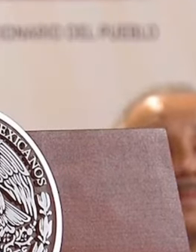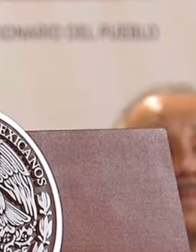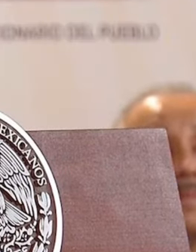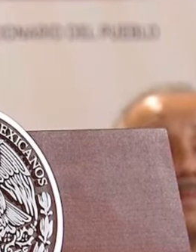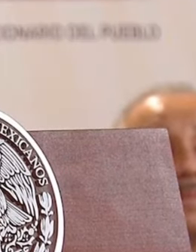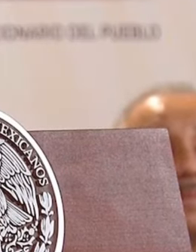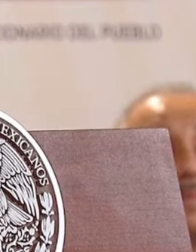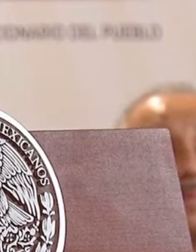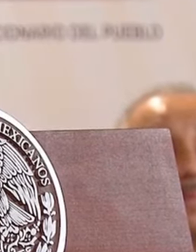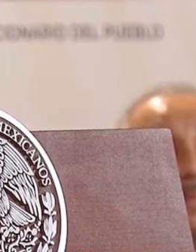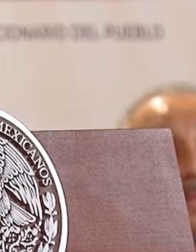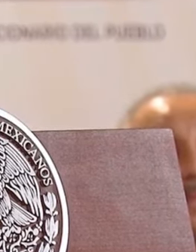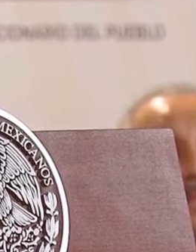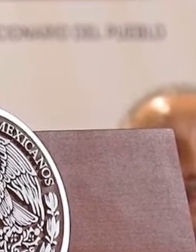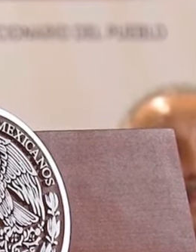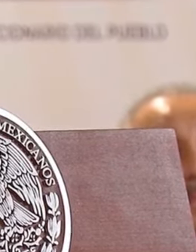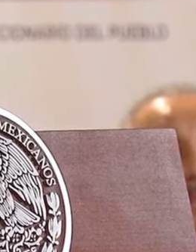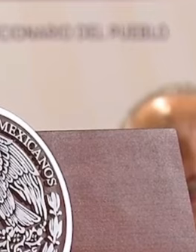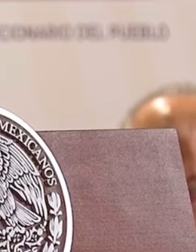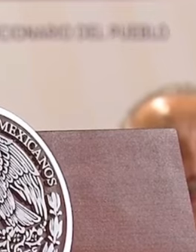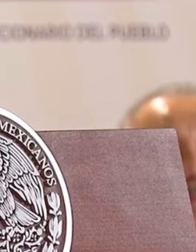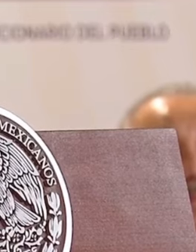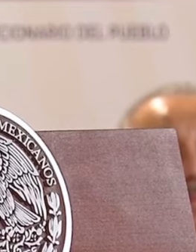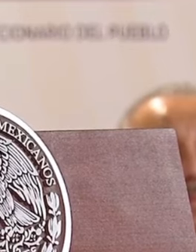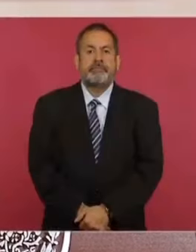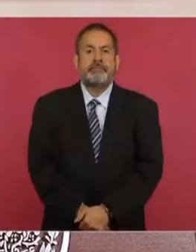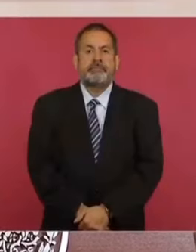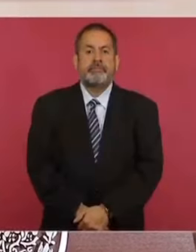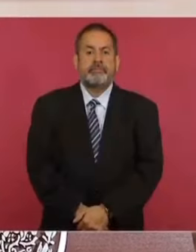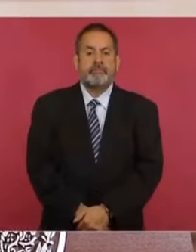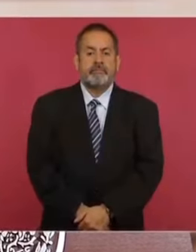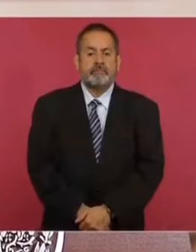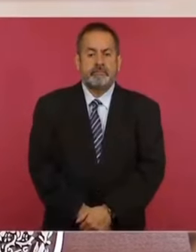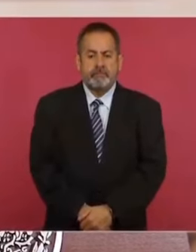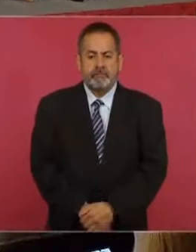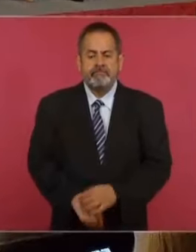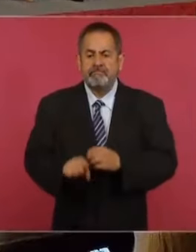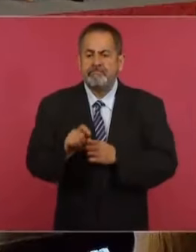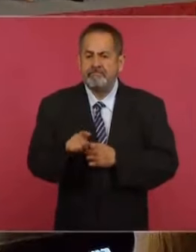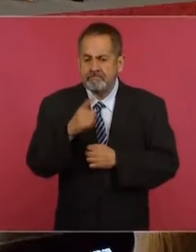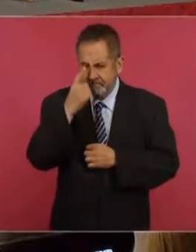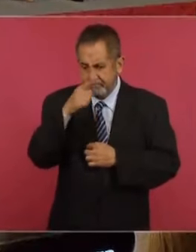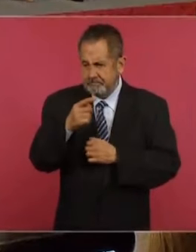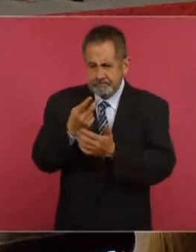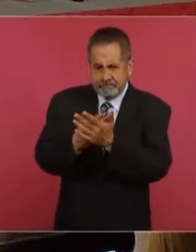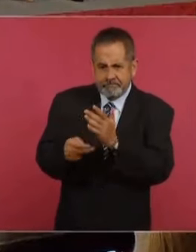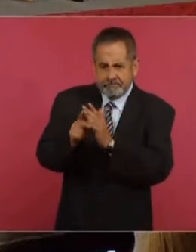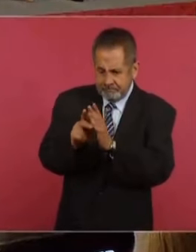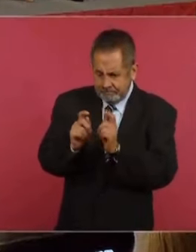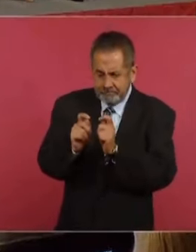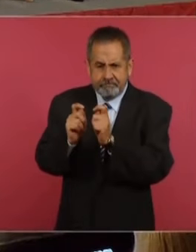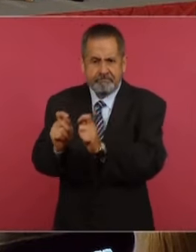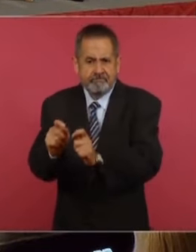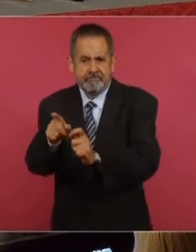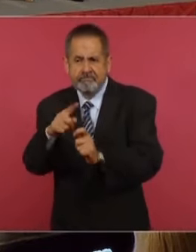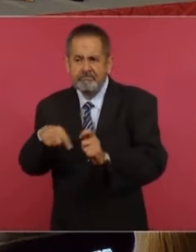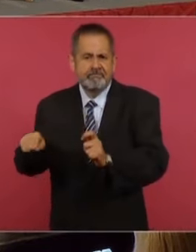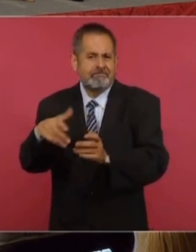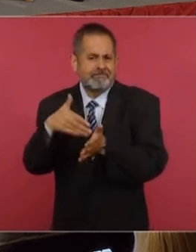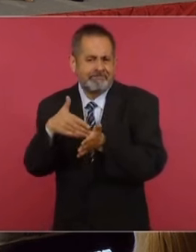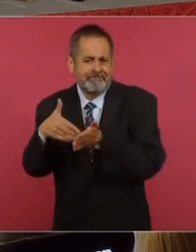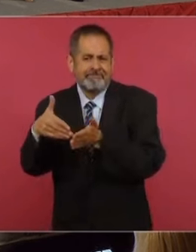significa complementar plantillas de personal y el proceso que ya ha iniciado de basificar a los miles de